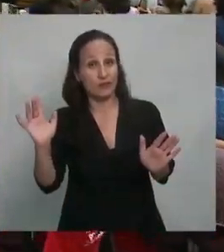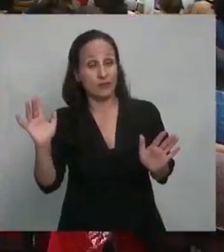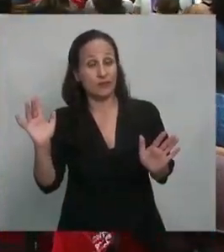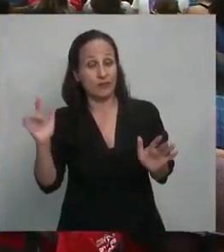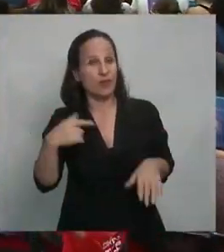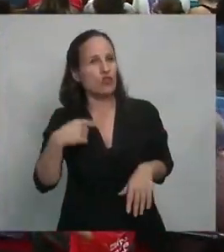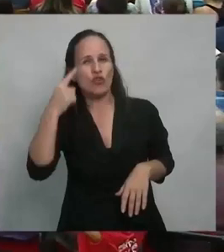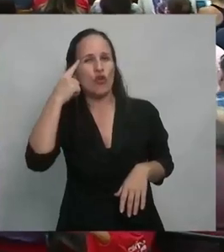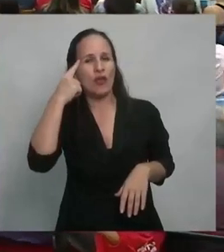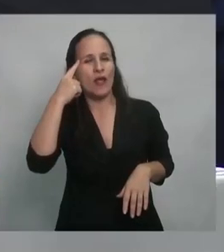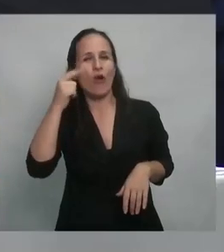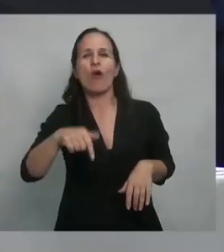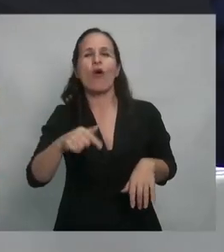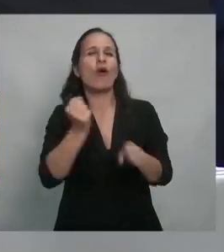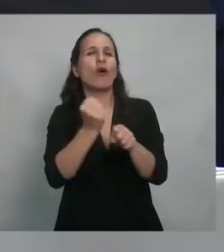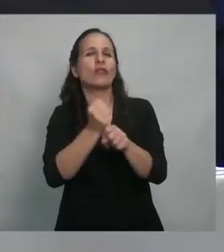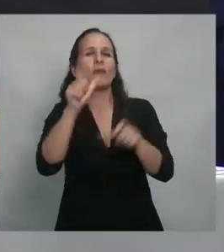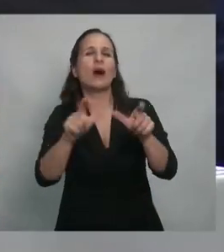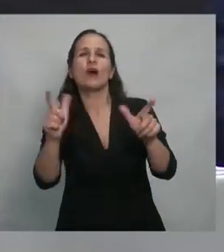que la falta de trabajo,